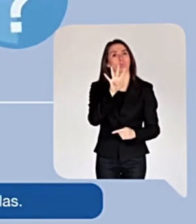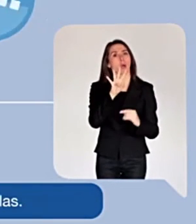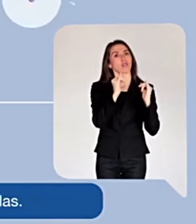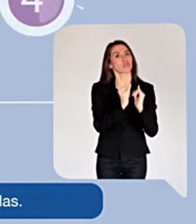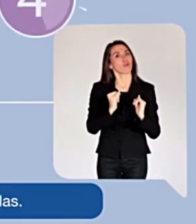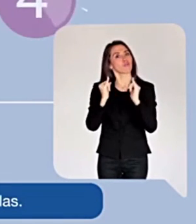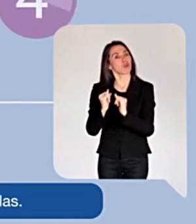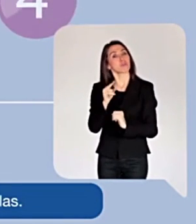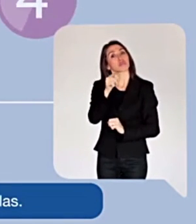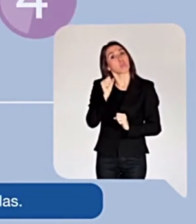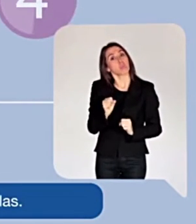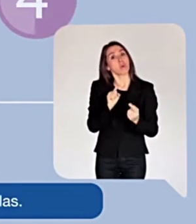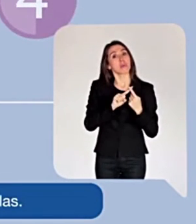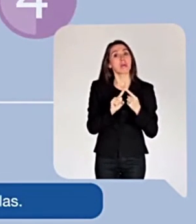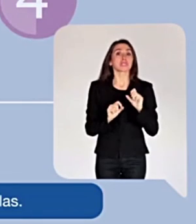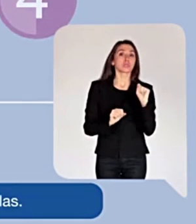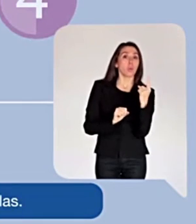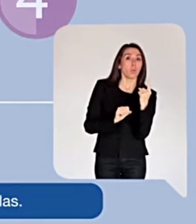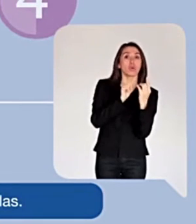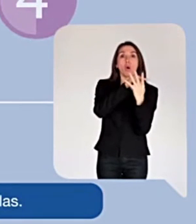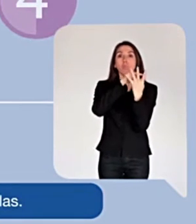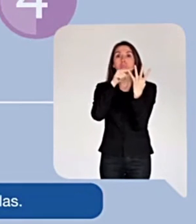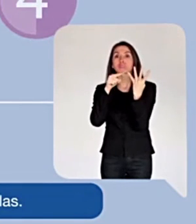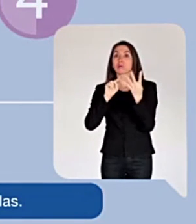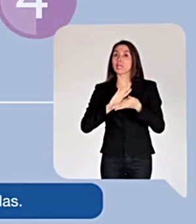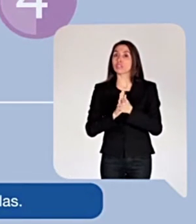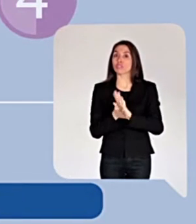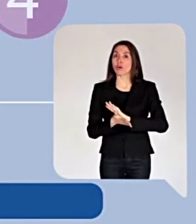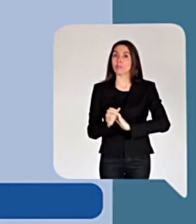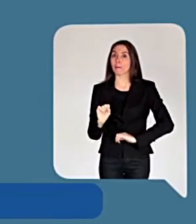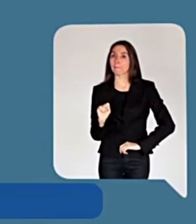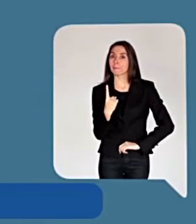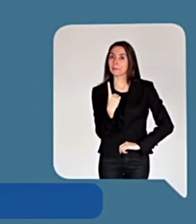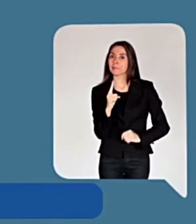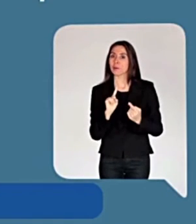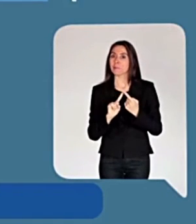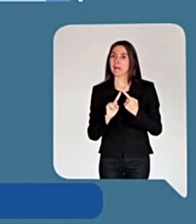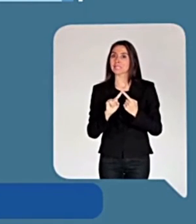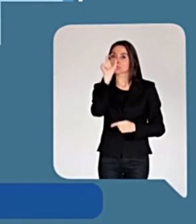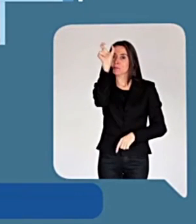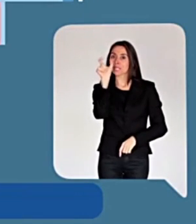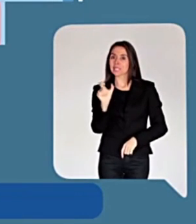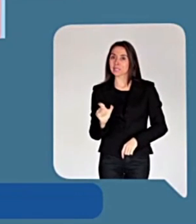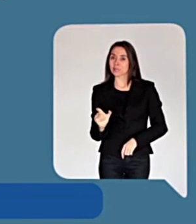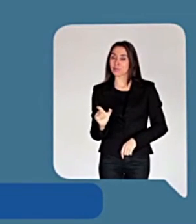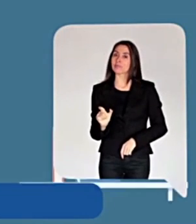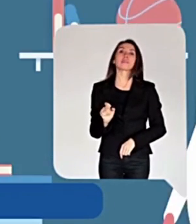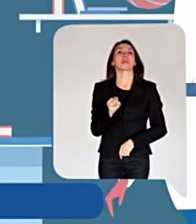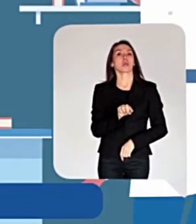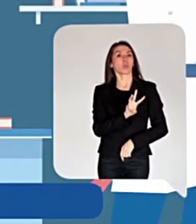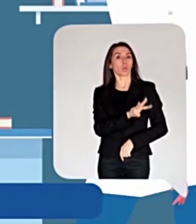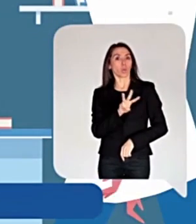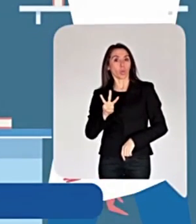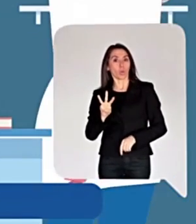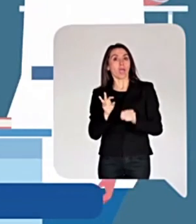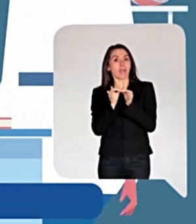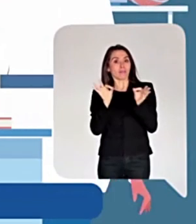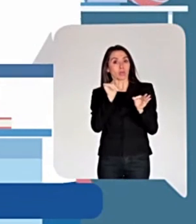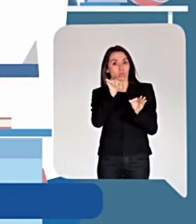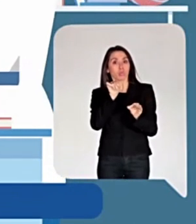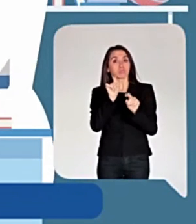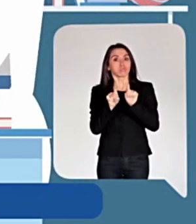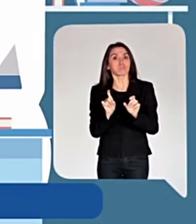Para Puedes participar en una o en todas ellas. 1. Participación individual. Ingresando a una